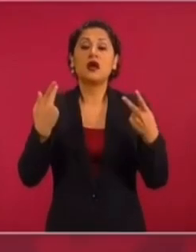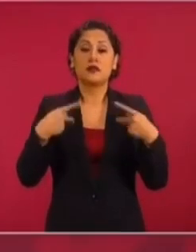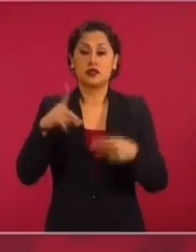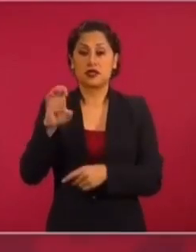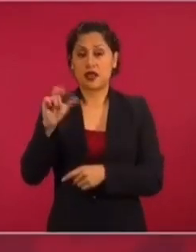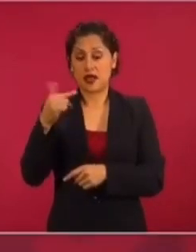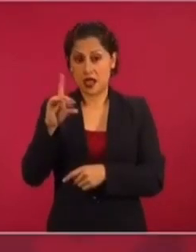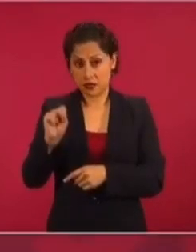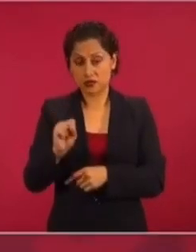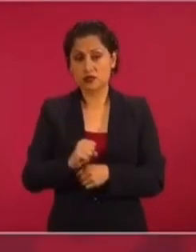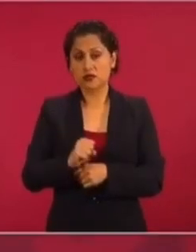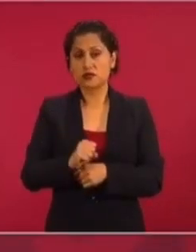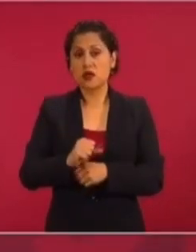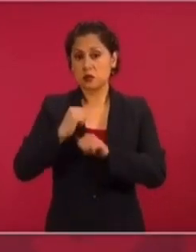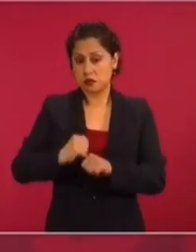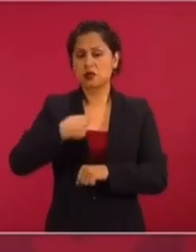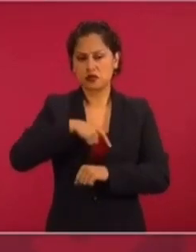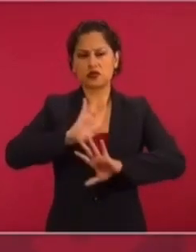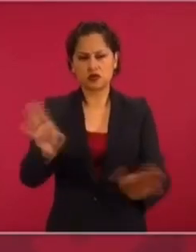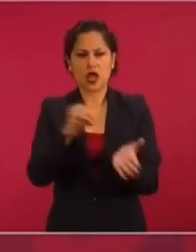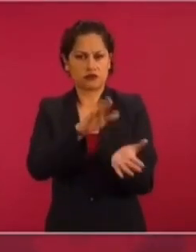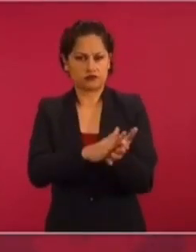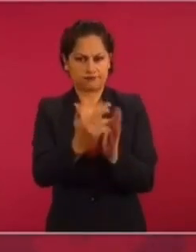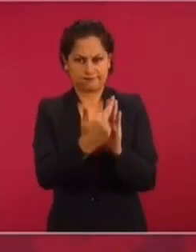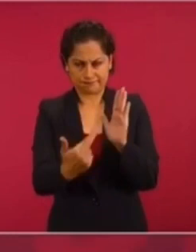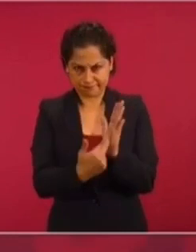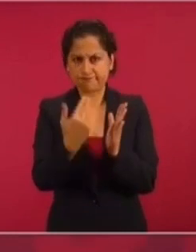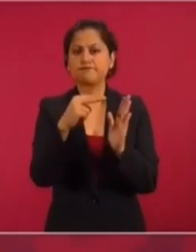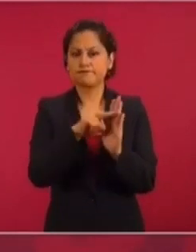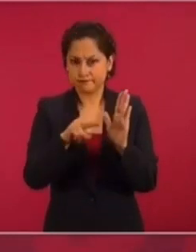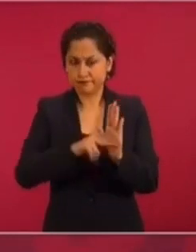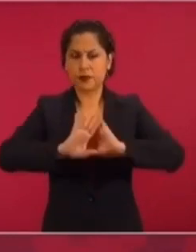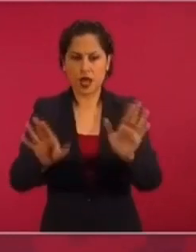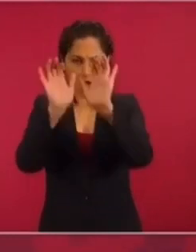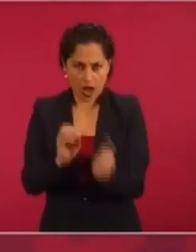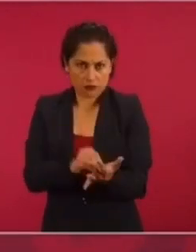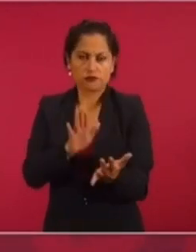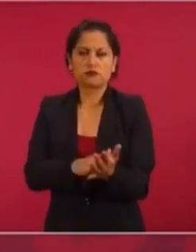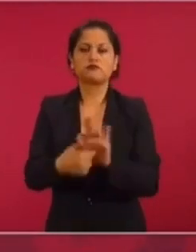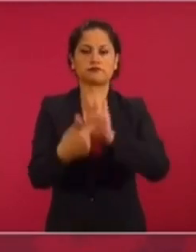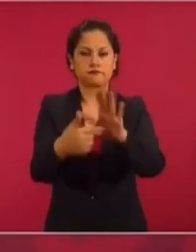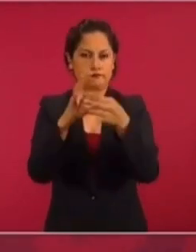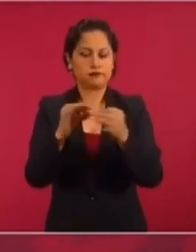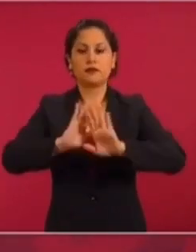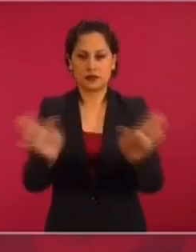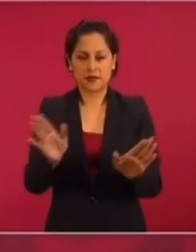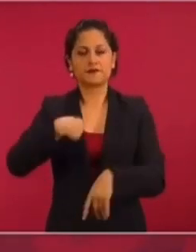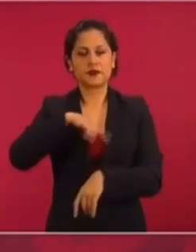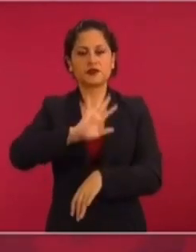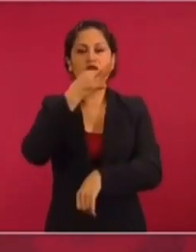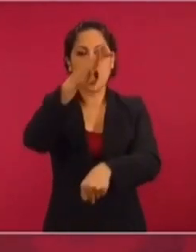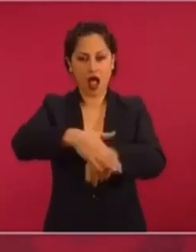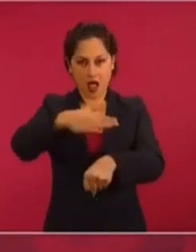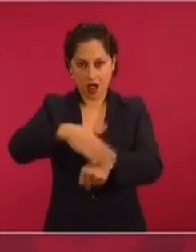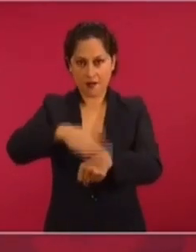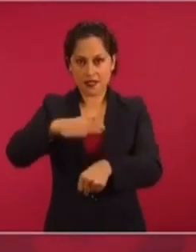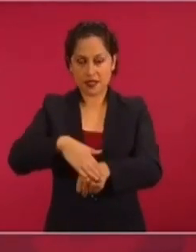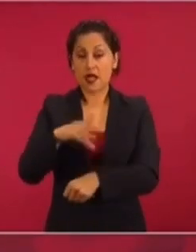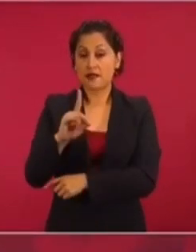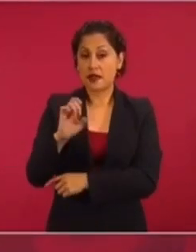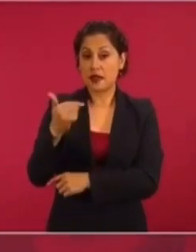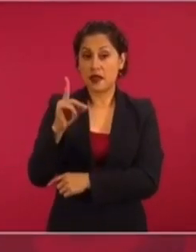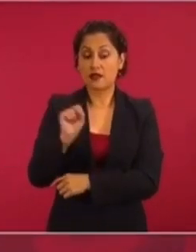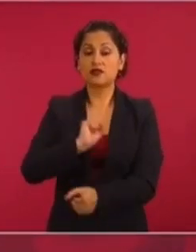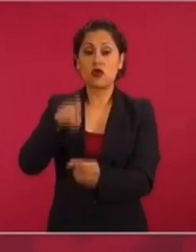nosotros tenemos ya la norma, está escrito y se ha expuesto, que no deben de meterse